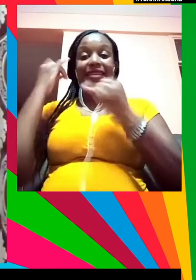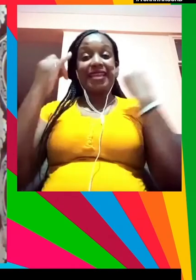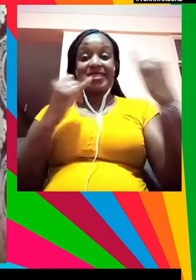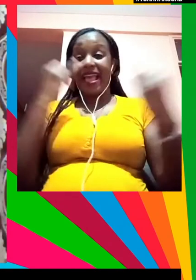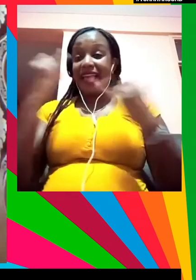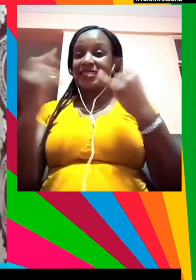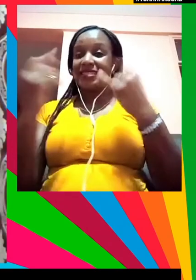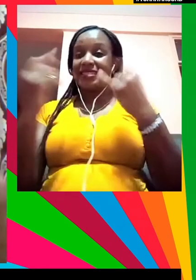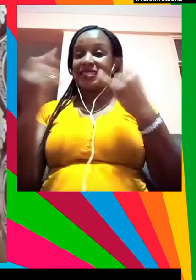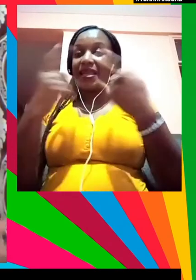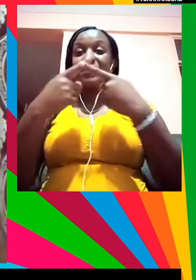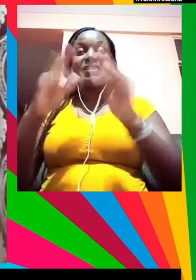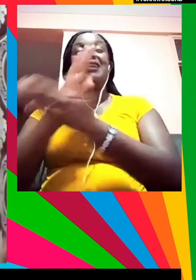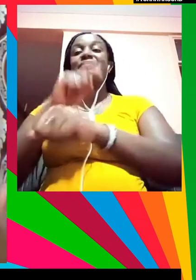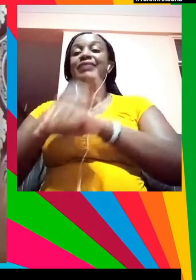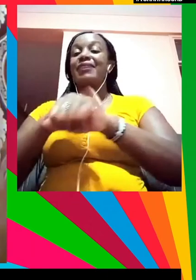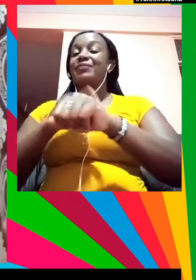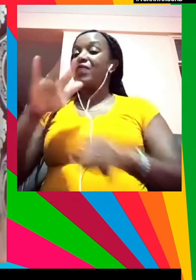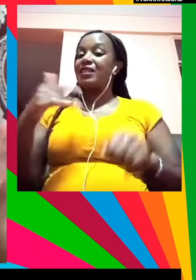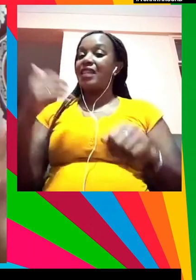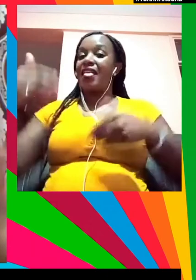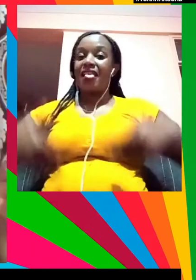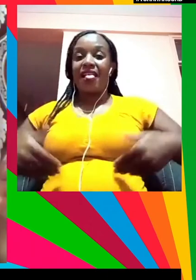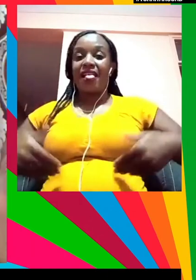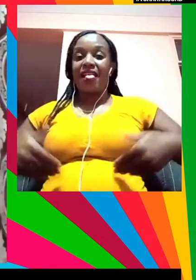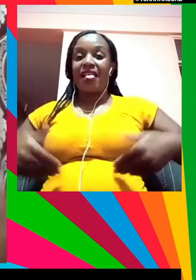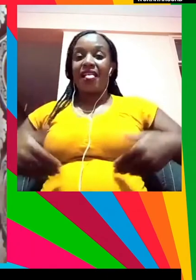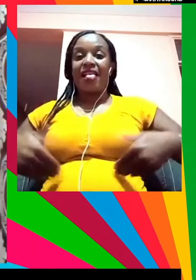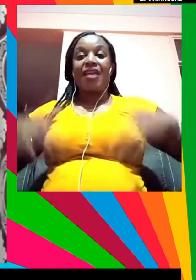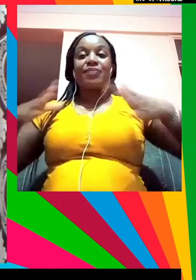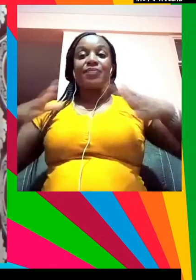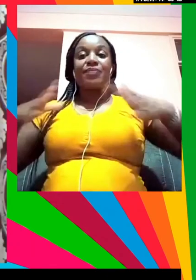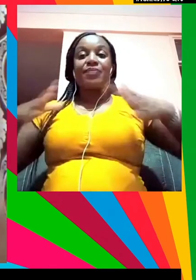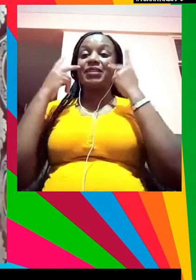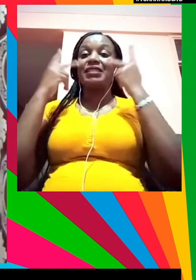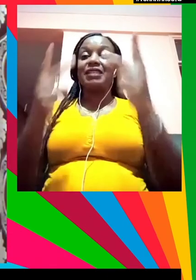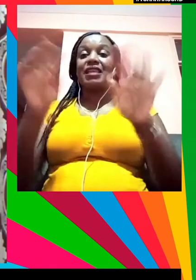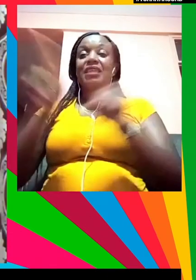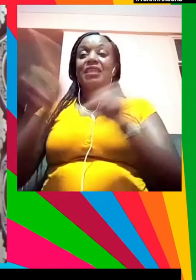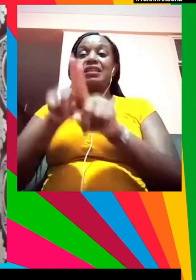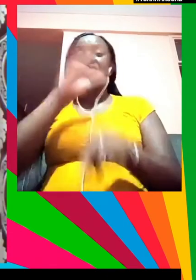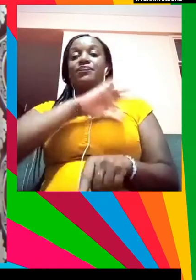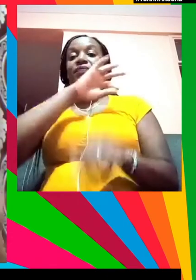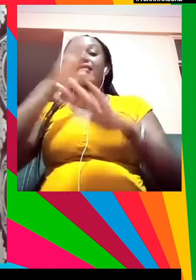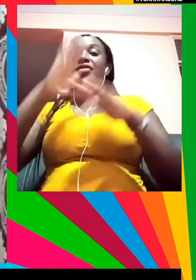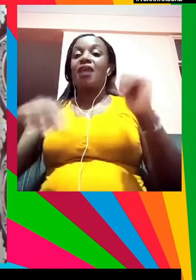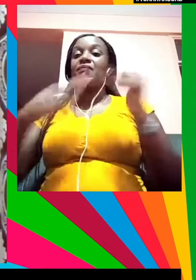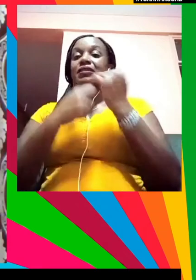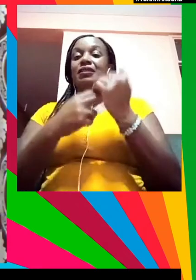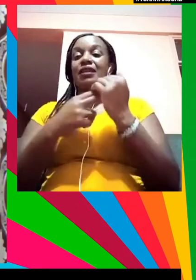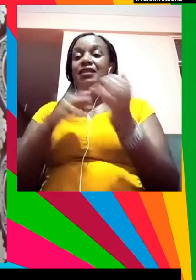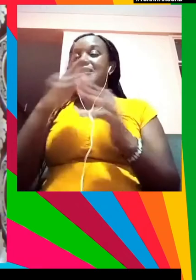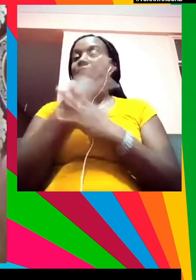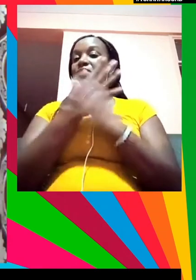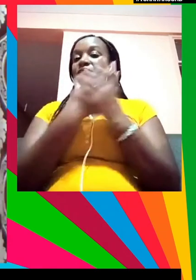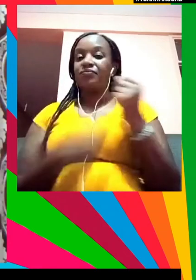jóvenes y los jóvenes a veces pueden verse como beneficiarios en lugar de socios y esto puede ser